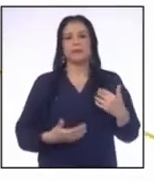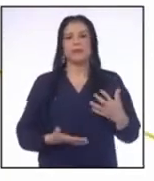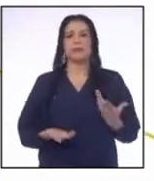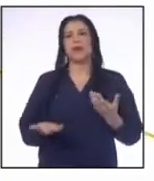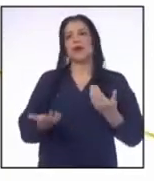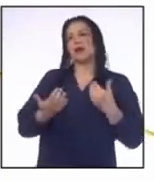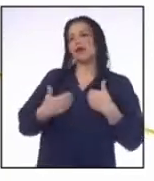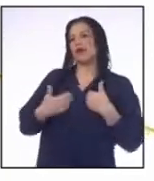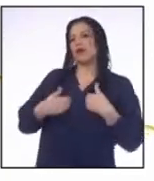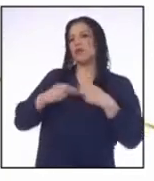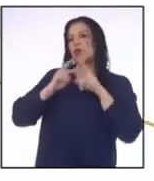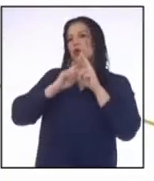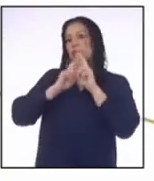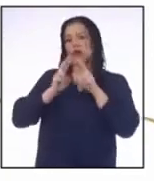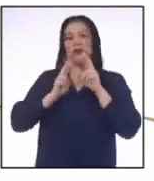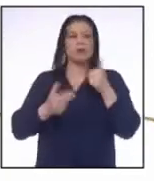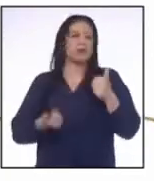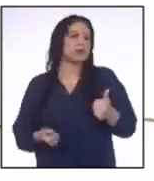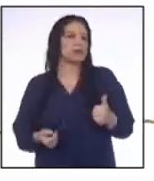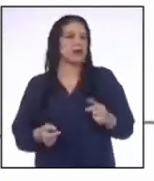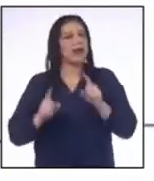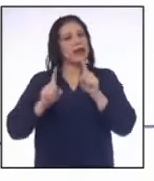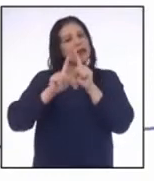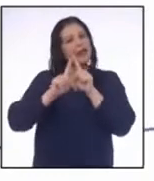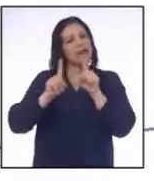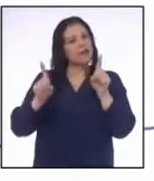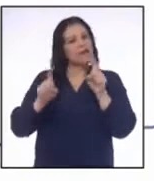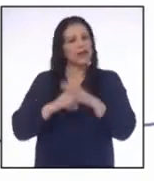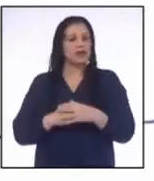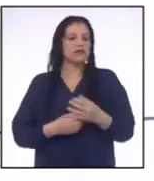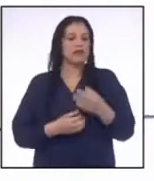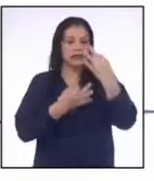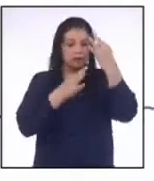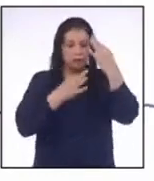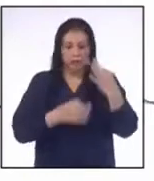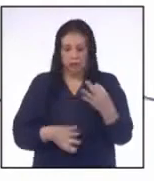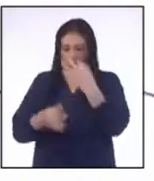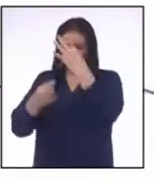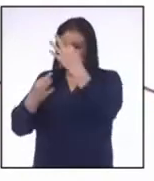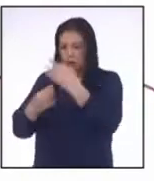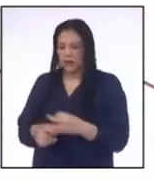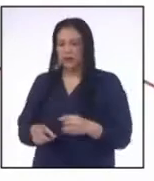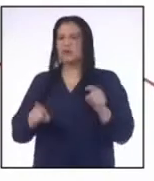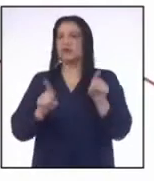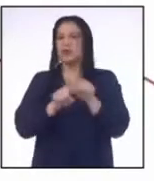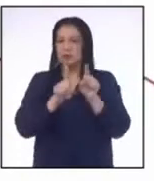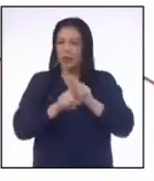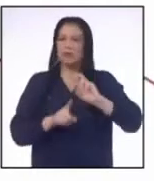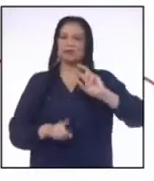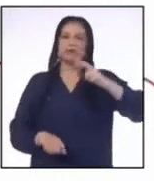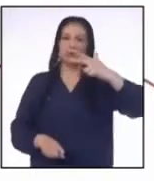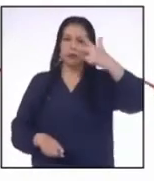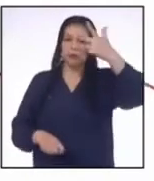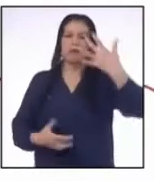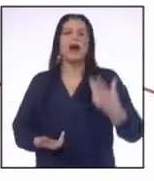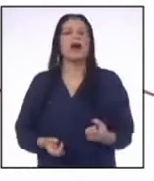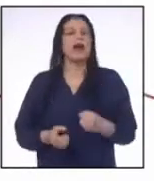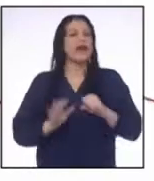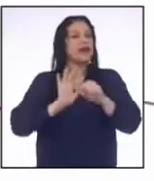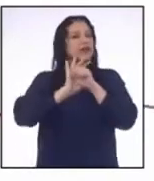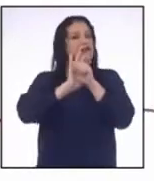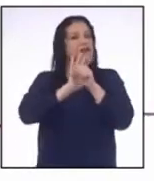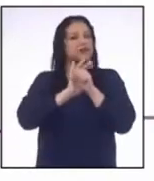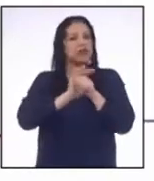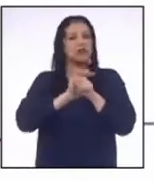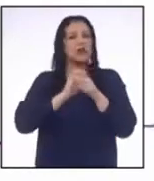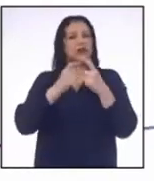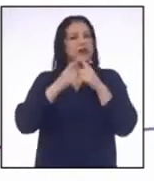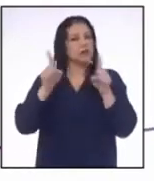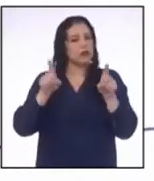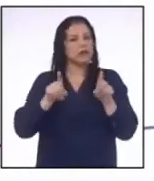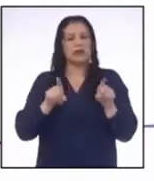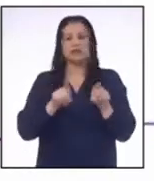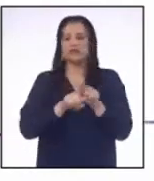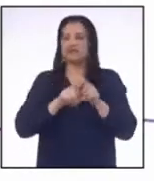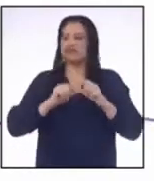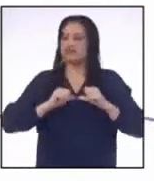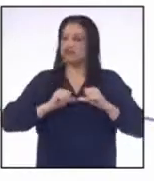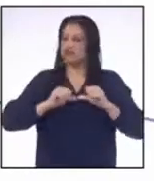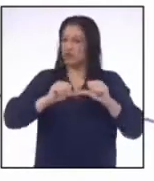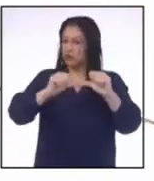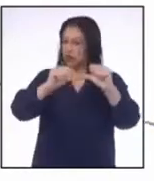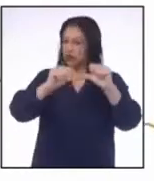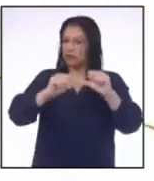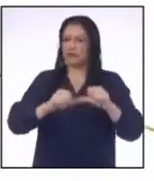Obtenemos como respuesta La diferencia de los montos de inversión También se triplicó Y el signo de desigualdad se conserva